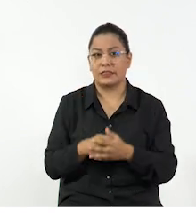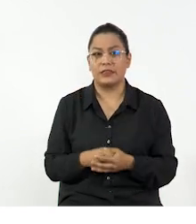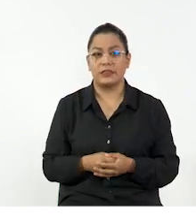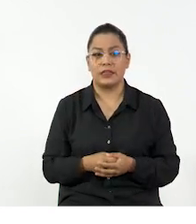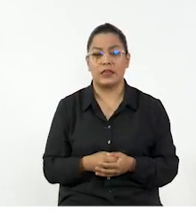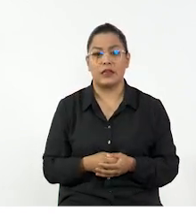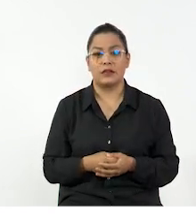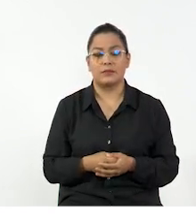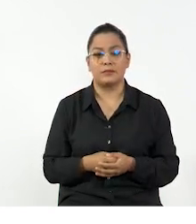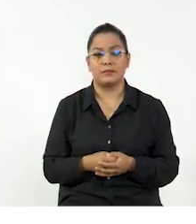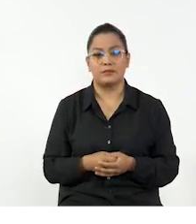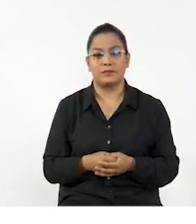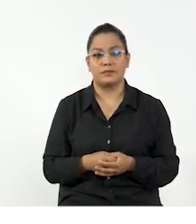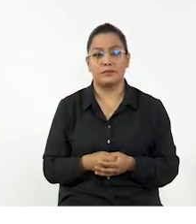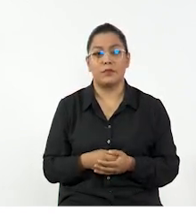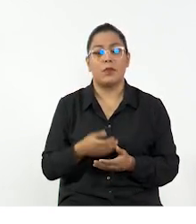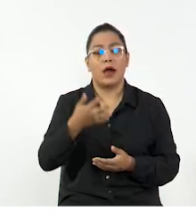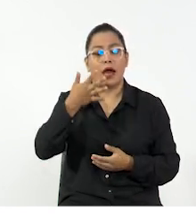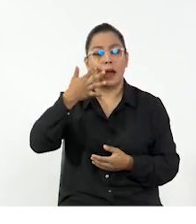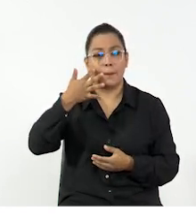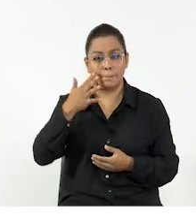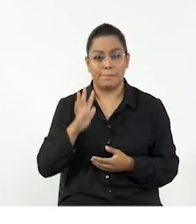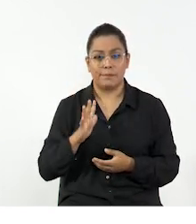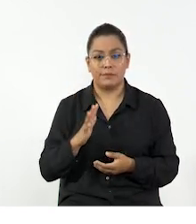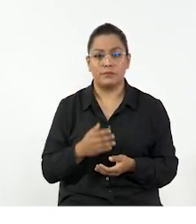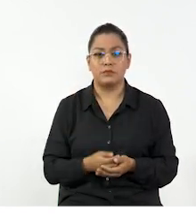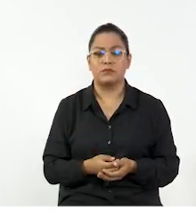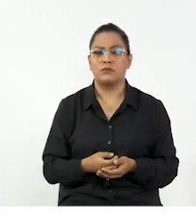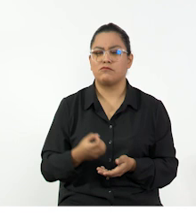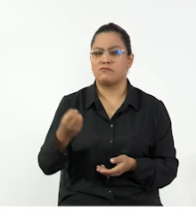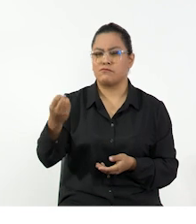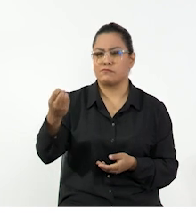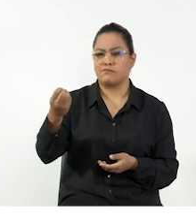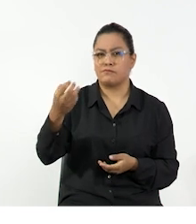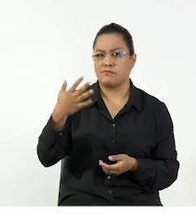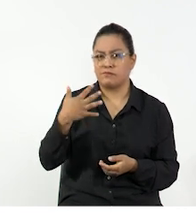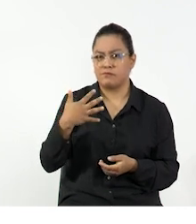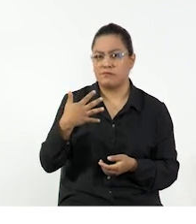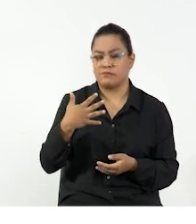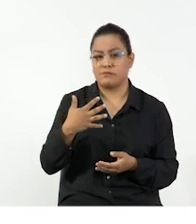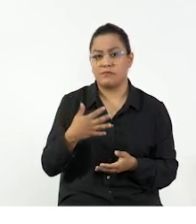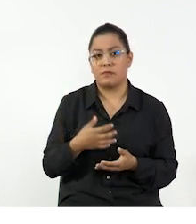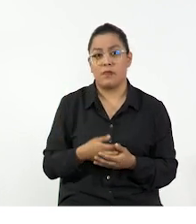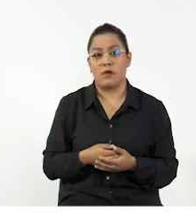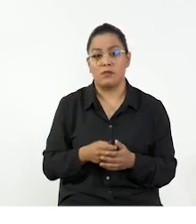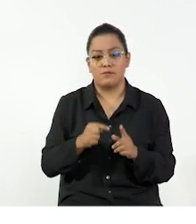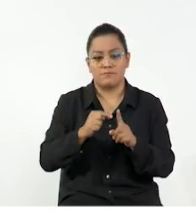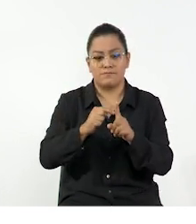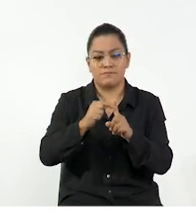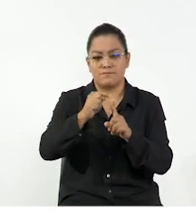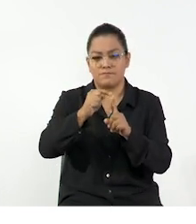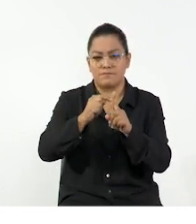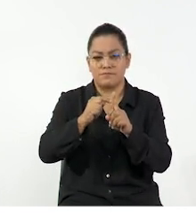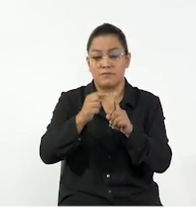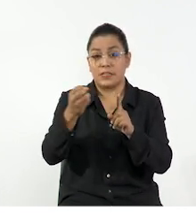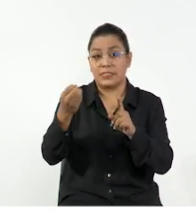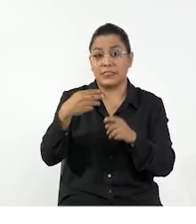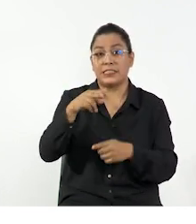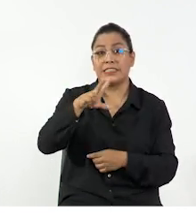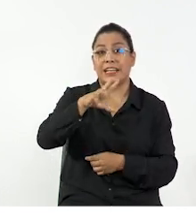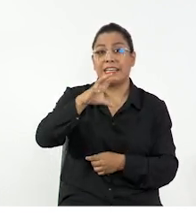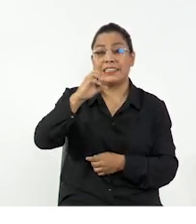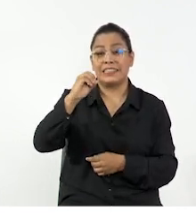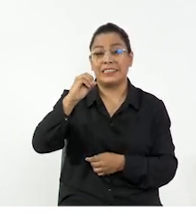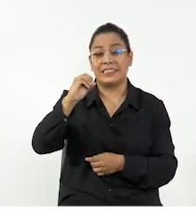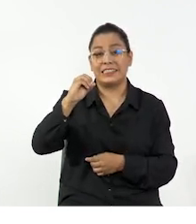qué magnitud física estamos hablando sin mencionarlo previamente. Por ejemplo, cuando nos dicen que la temperatura es